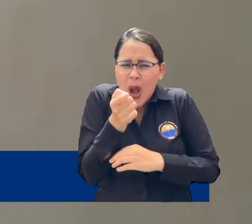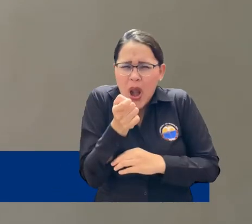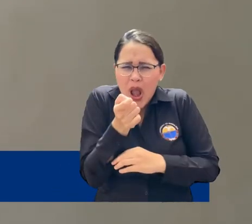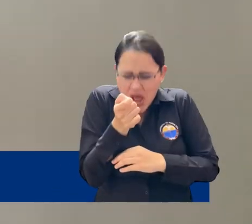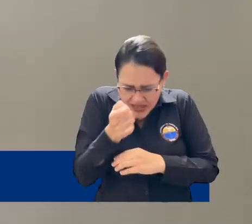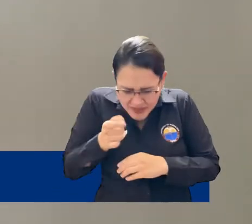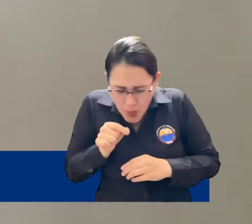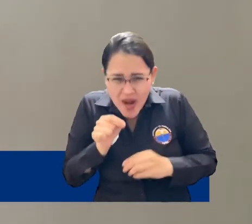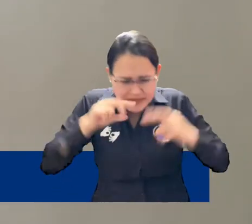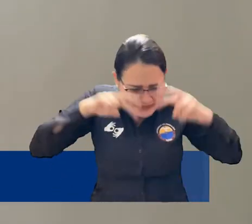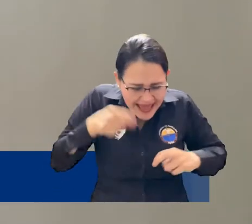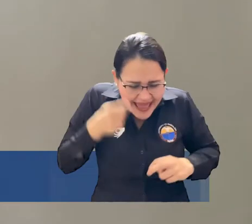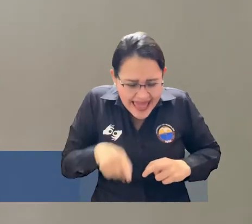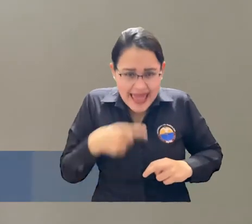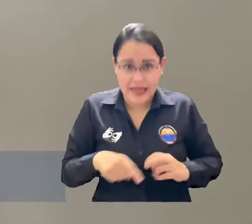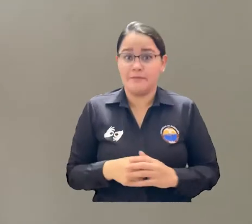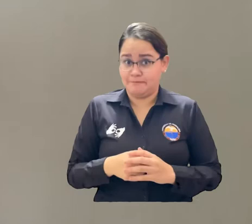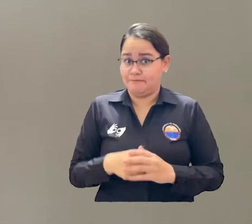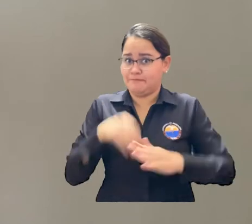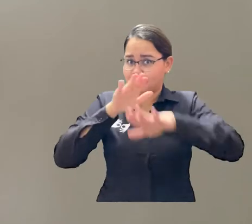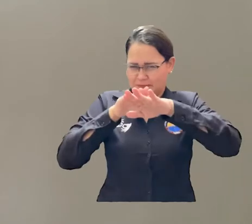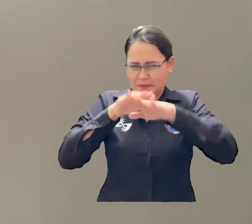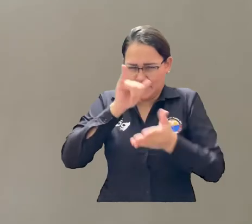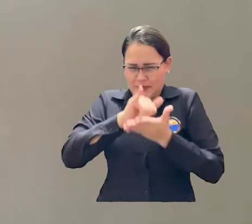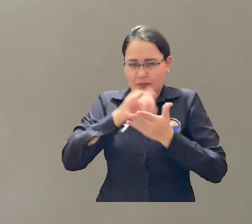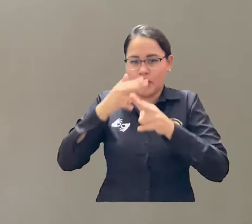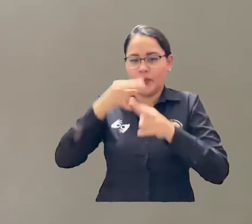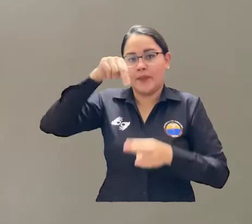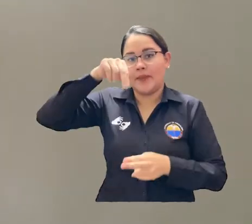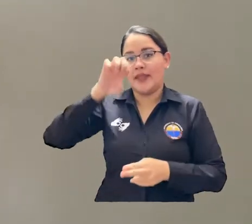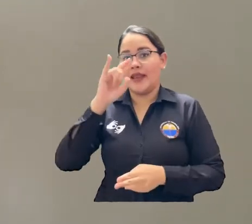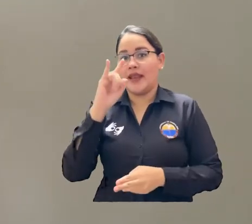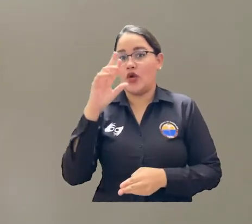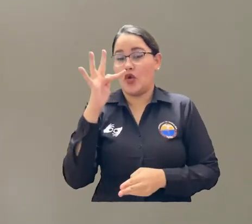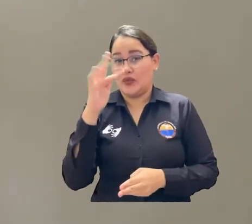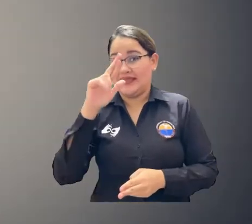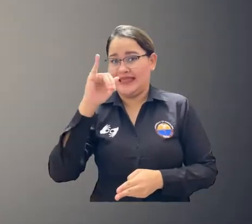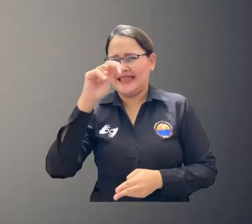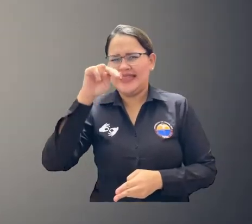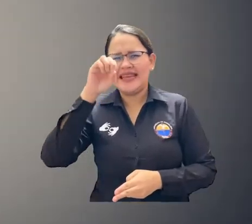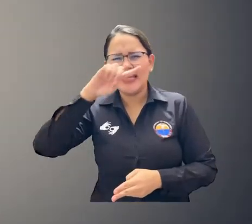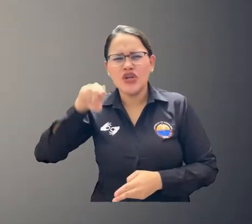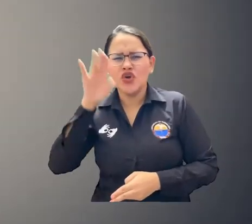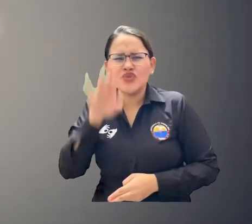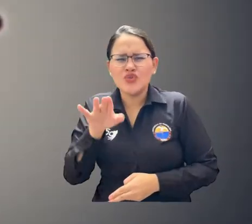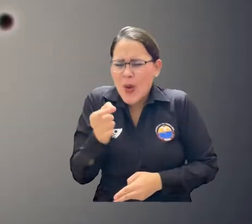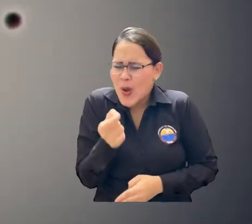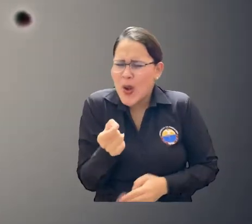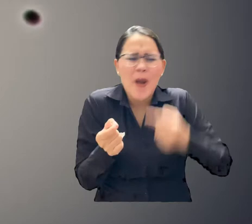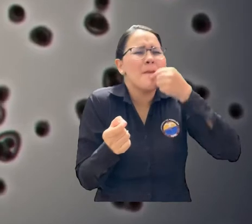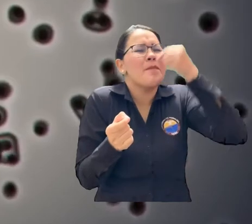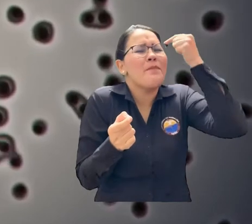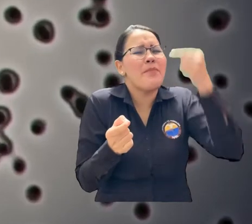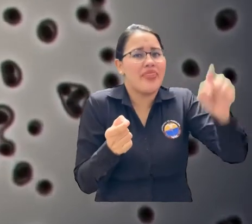neutrino. Los neutrinos son una de las partículas más importantes del universo, sin embargo, sus propiedades físicas lo hacen muy difícil de